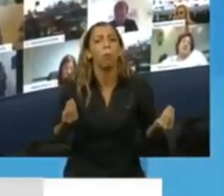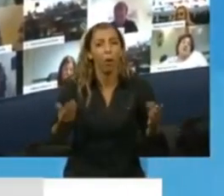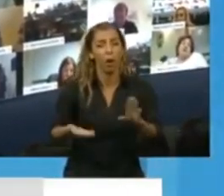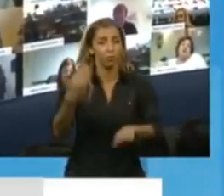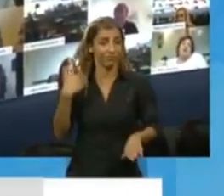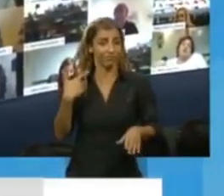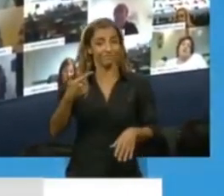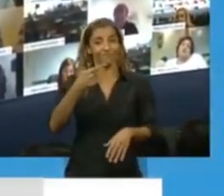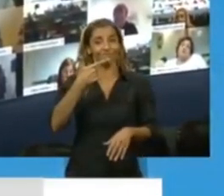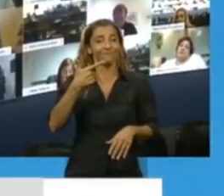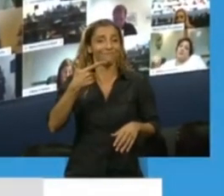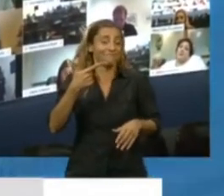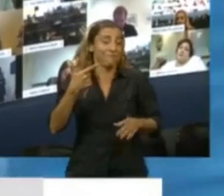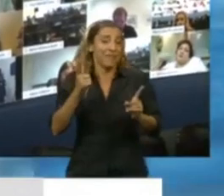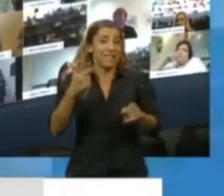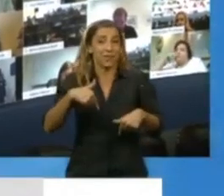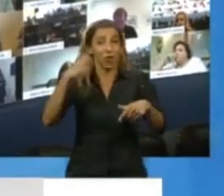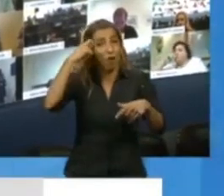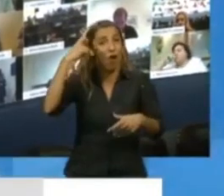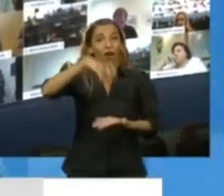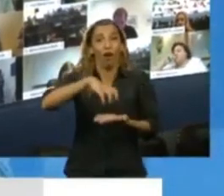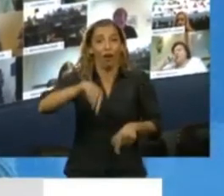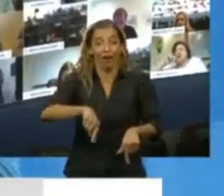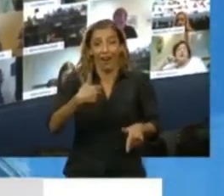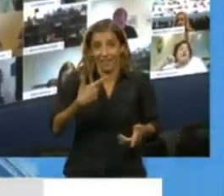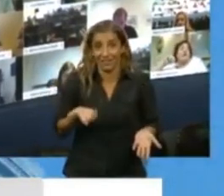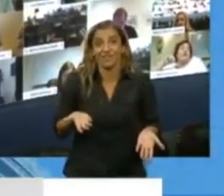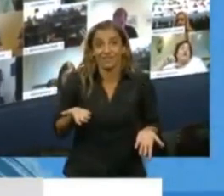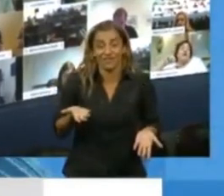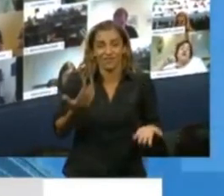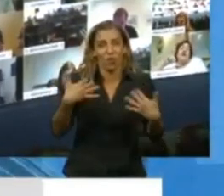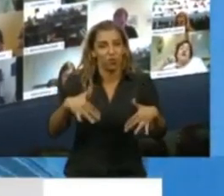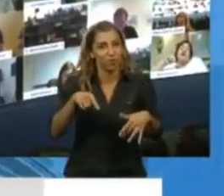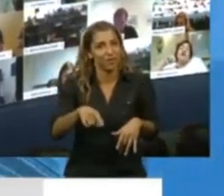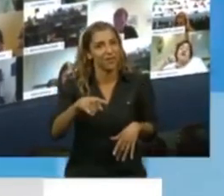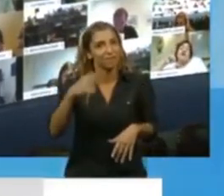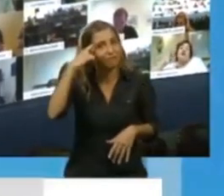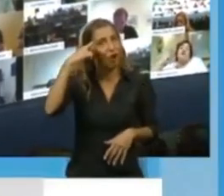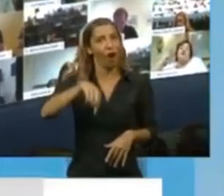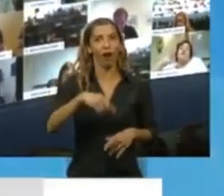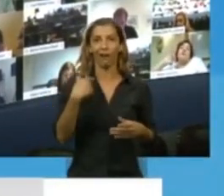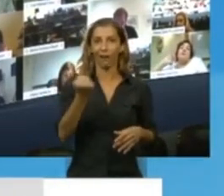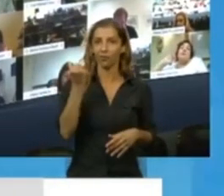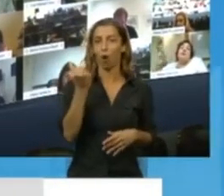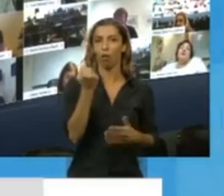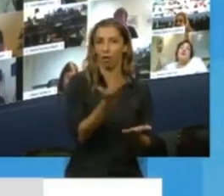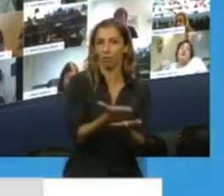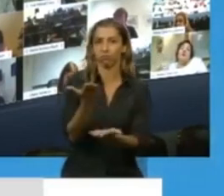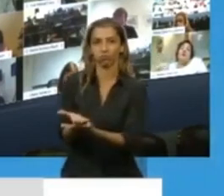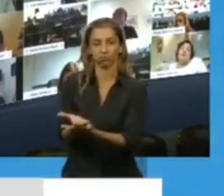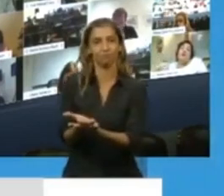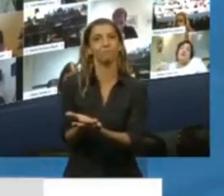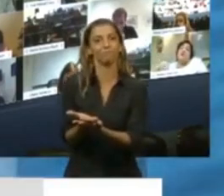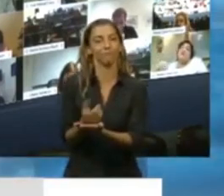esto le da una particularidad relevante a esta sesión. Son proyectos que además de haber